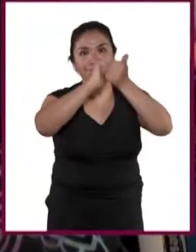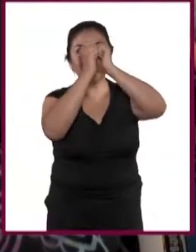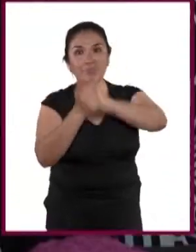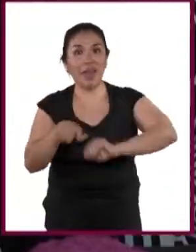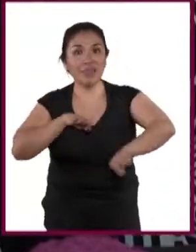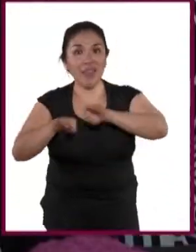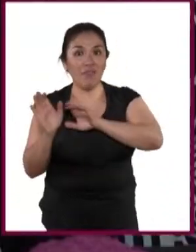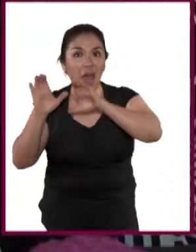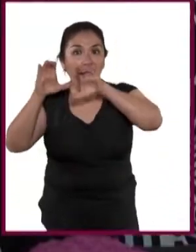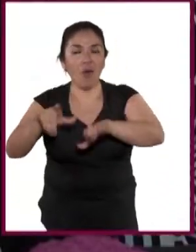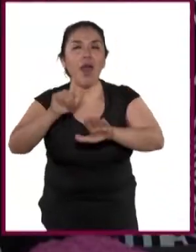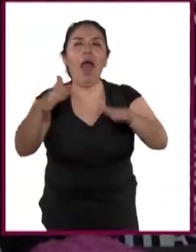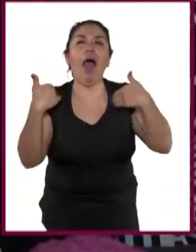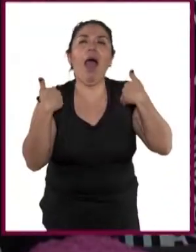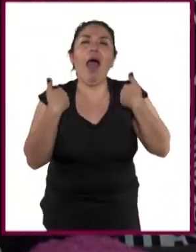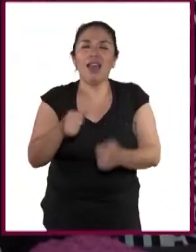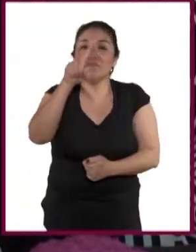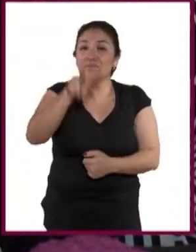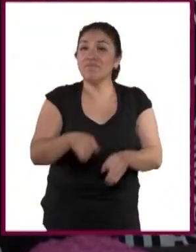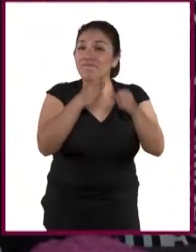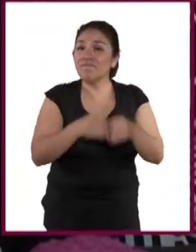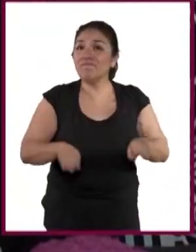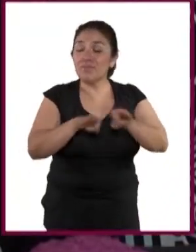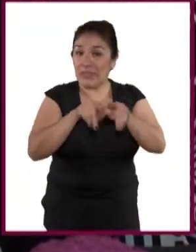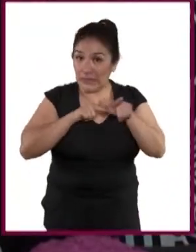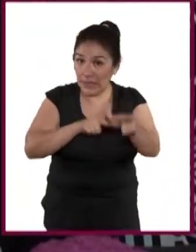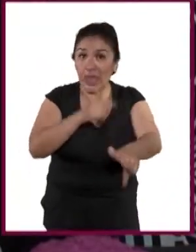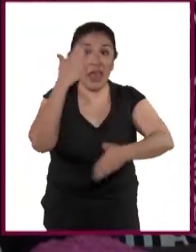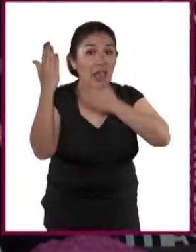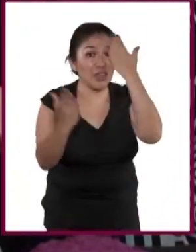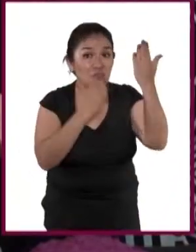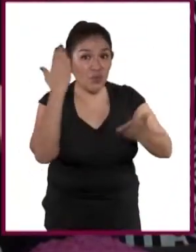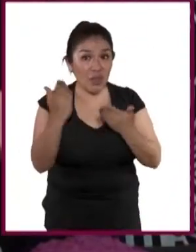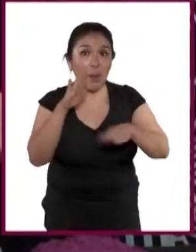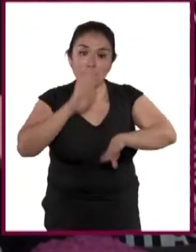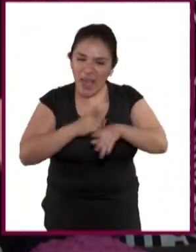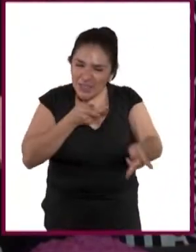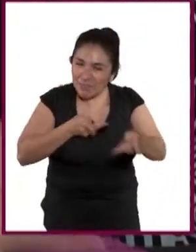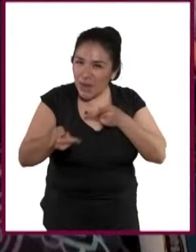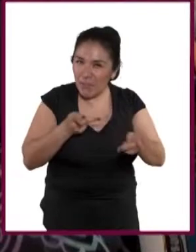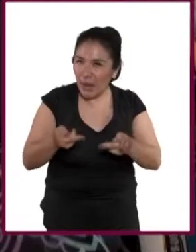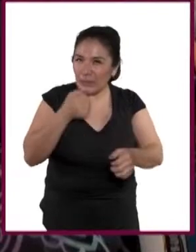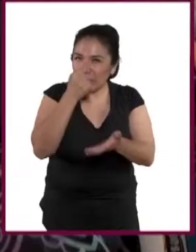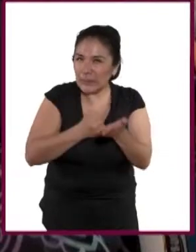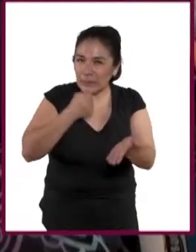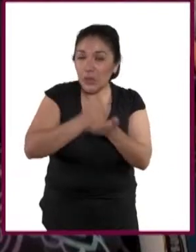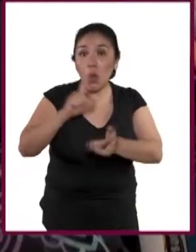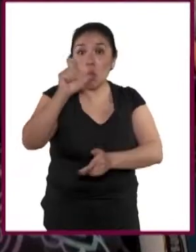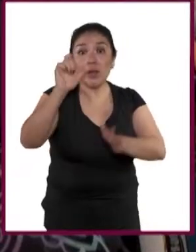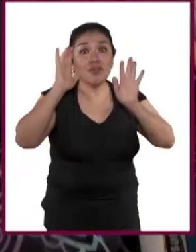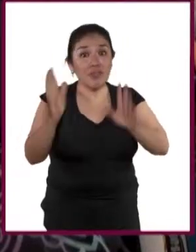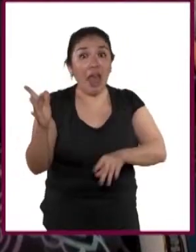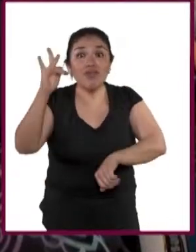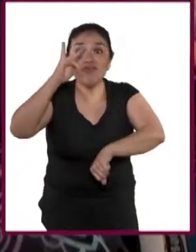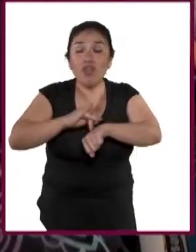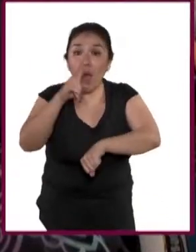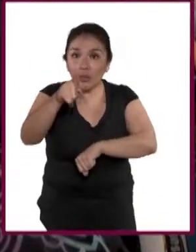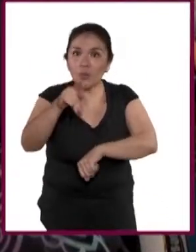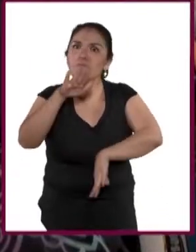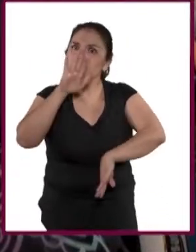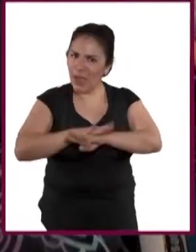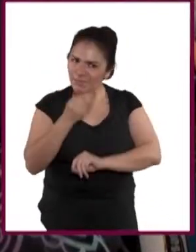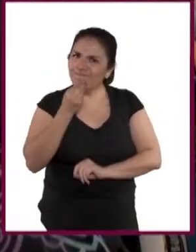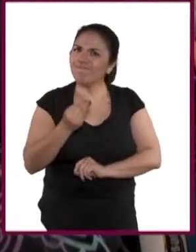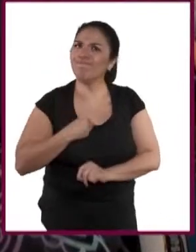laboral, queda claro que es importante continuar estudiando y preparándonos. Y cuando llegue el momento, entrarle